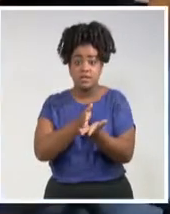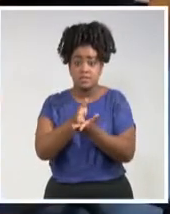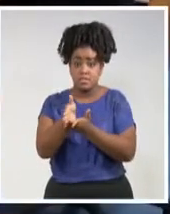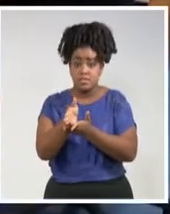pie. pie.